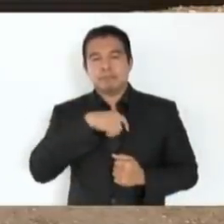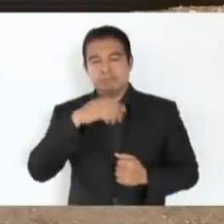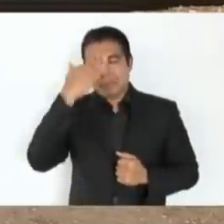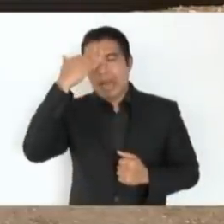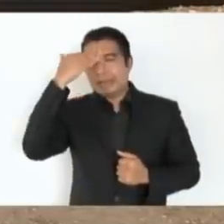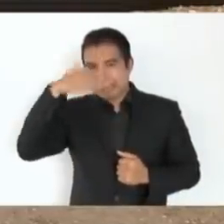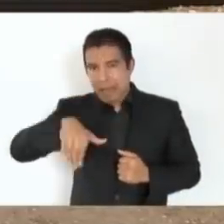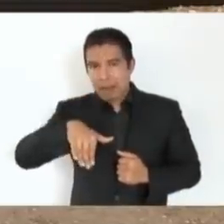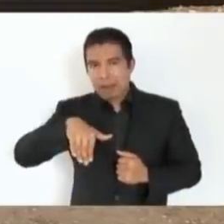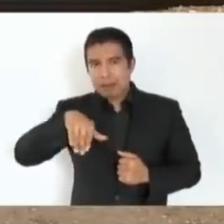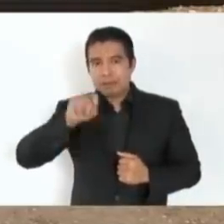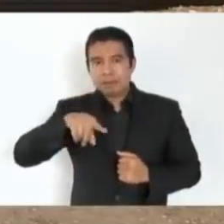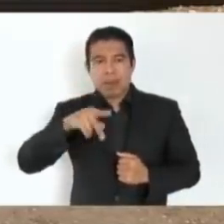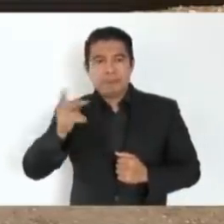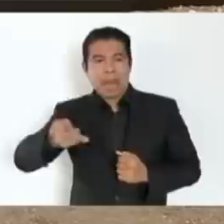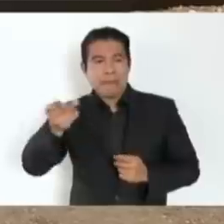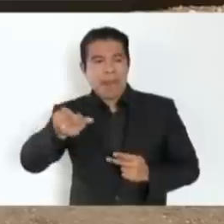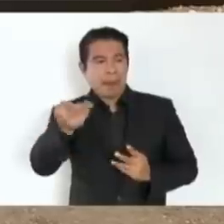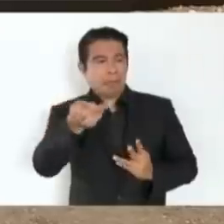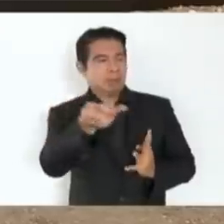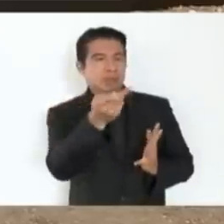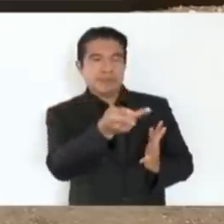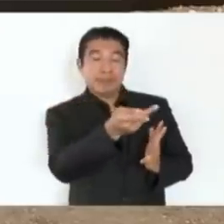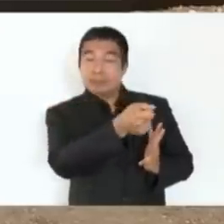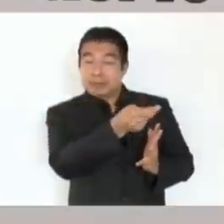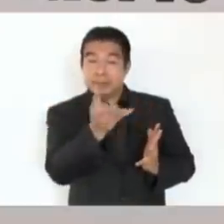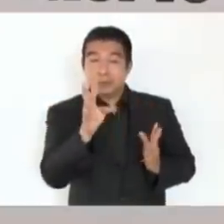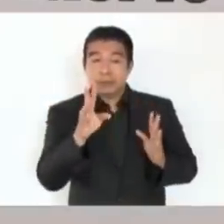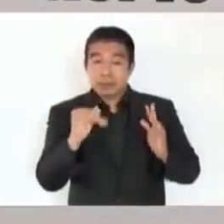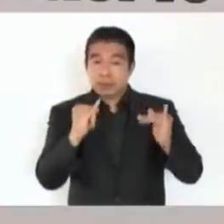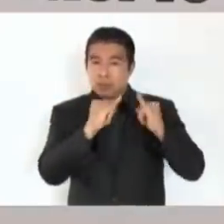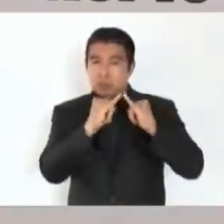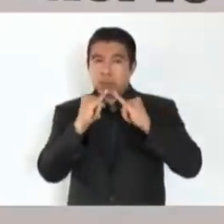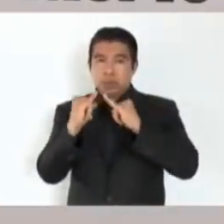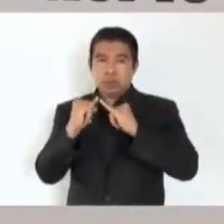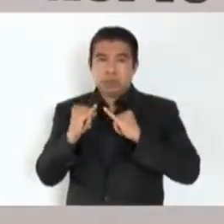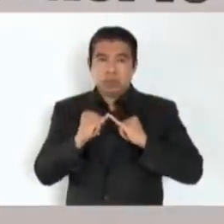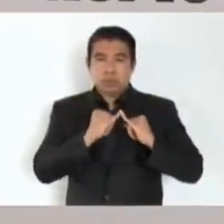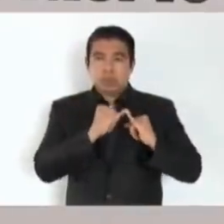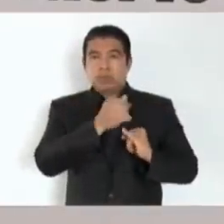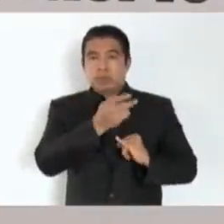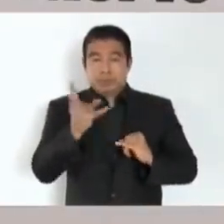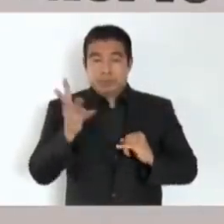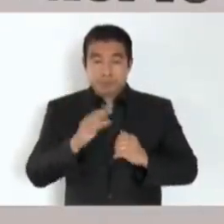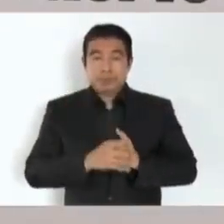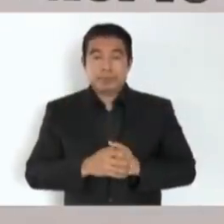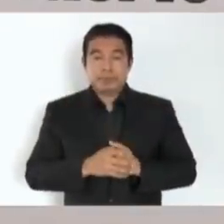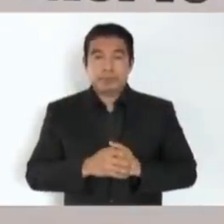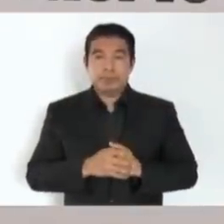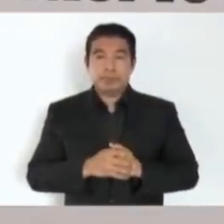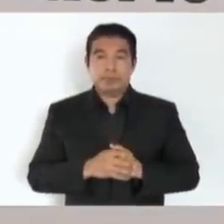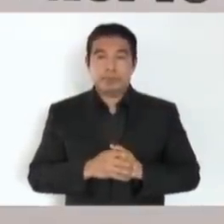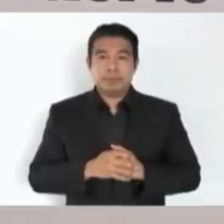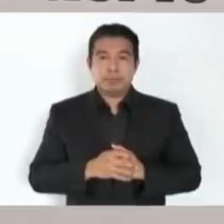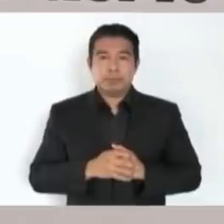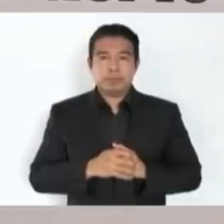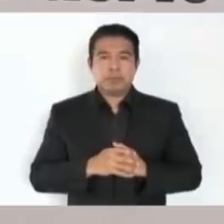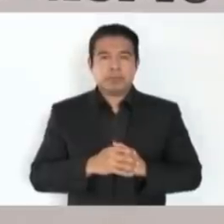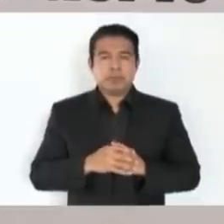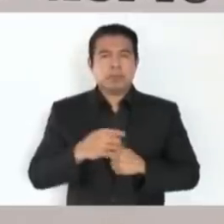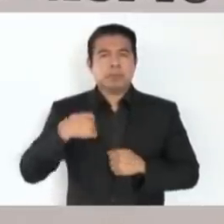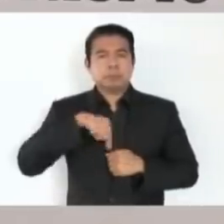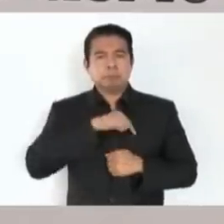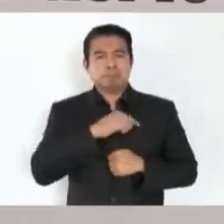y se pregunta sobre las instituciones a las que se les tiene